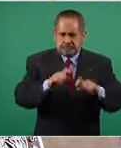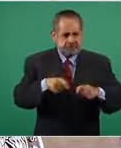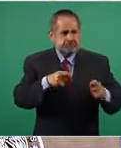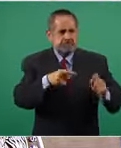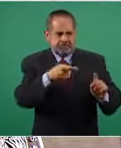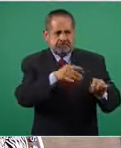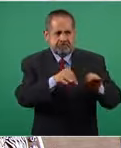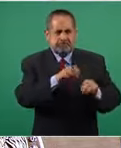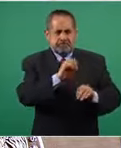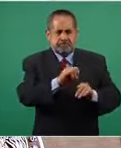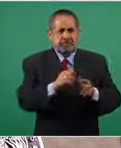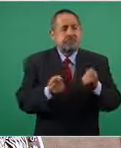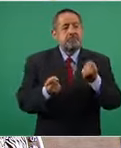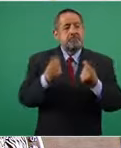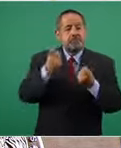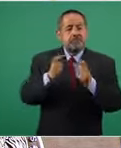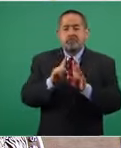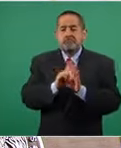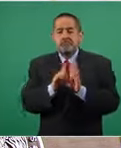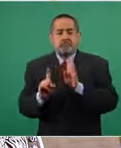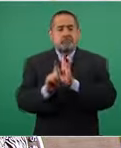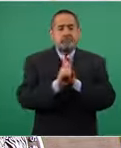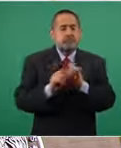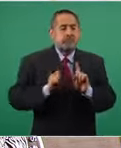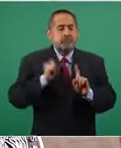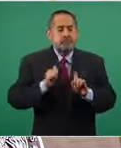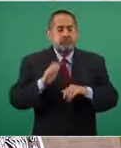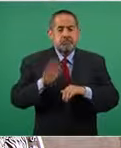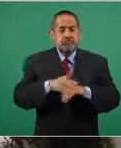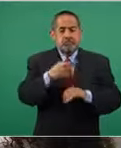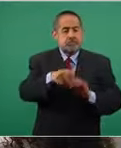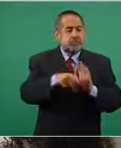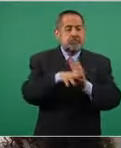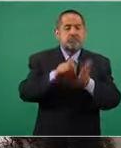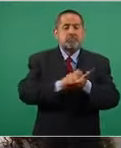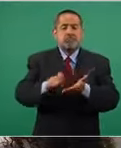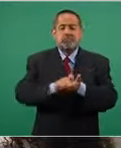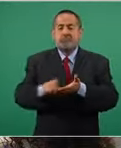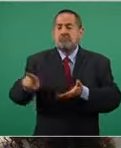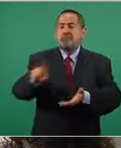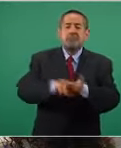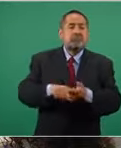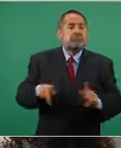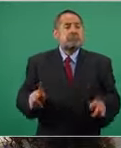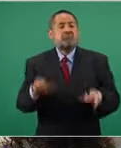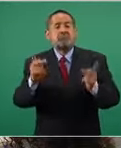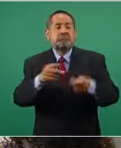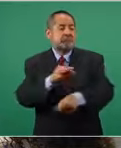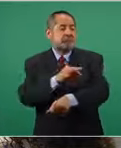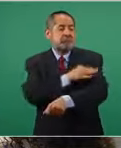personas y algunos protocolos se saltearon porque en sus diarios ustedes escribían que estábamos envenenando gente